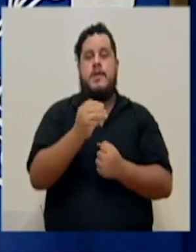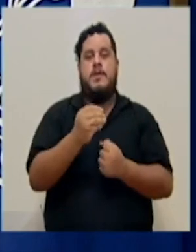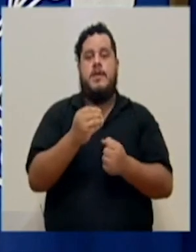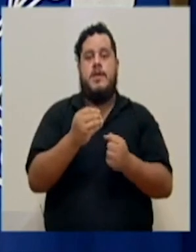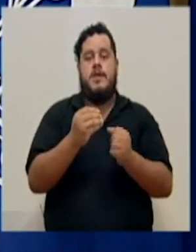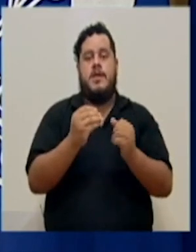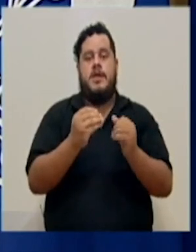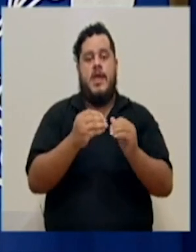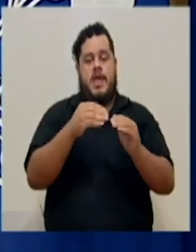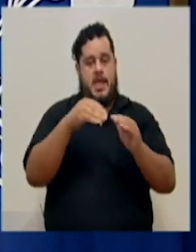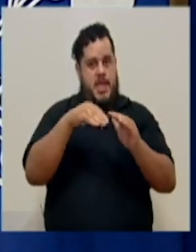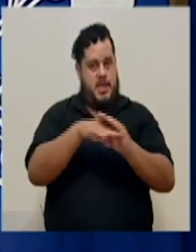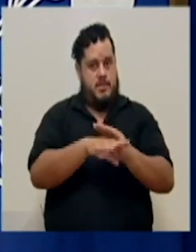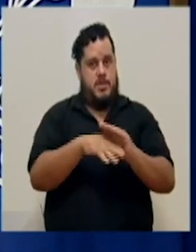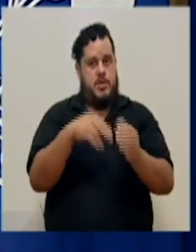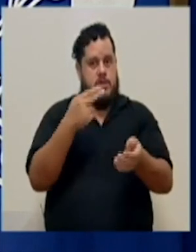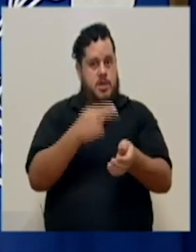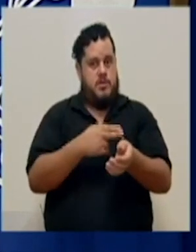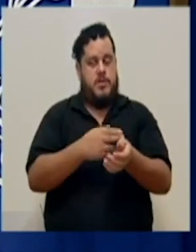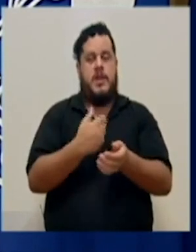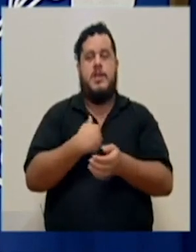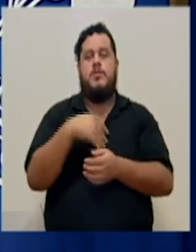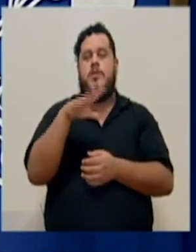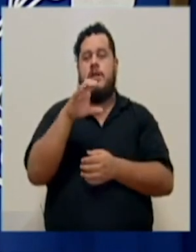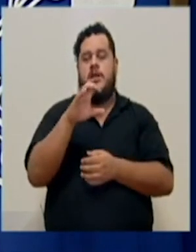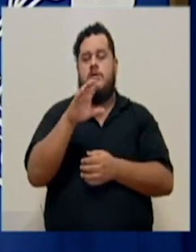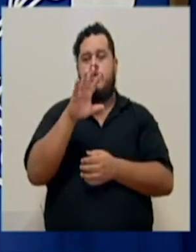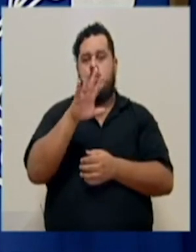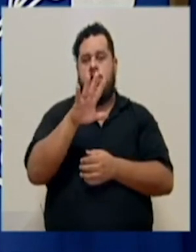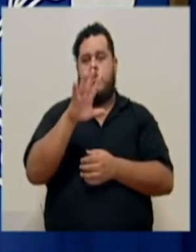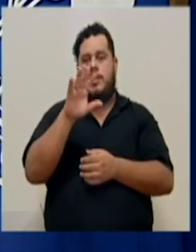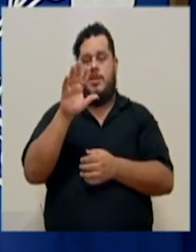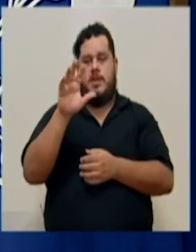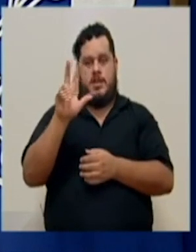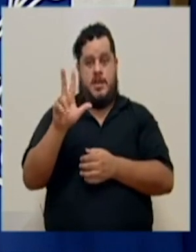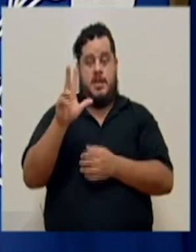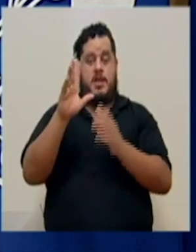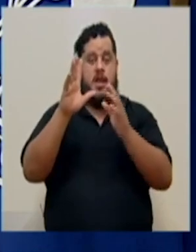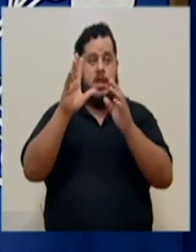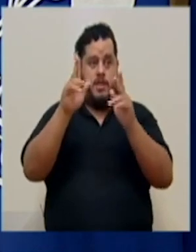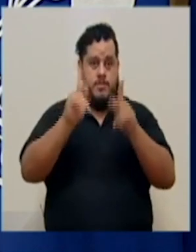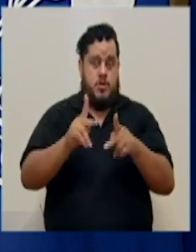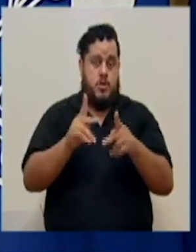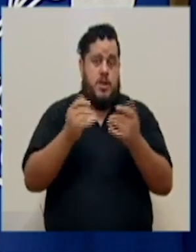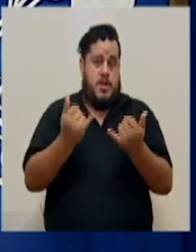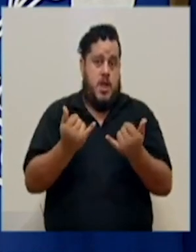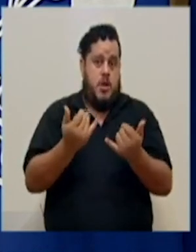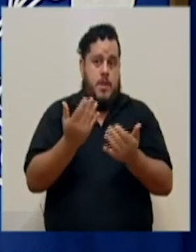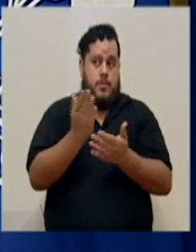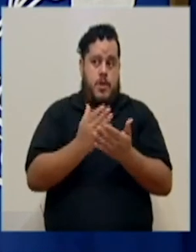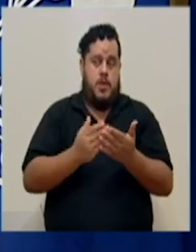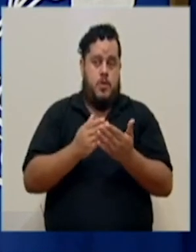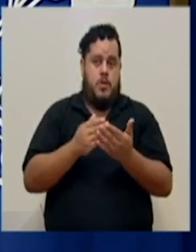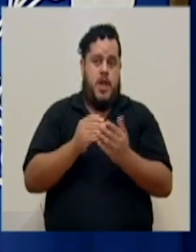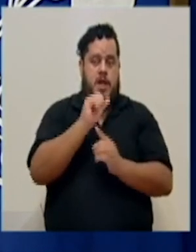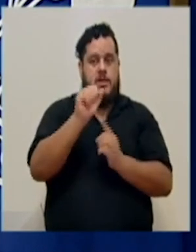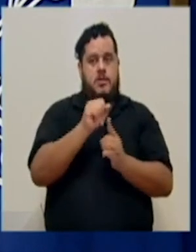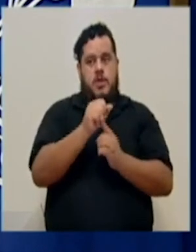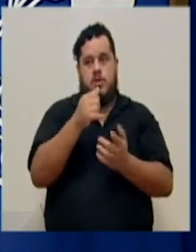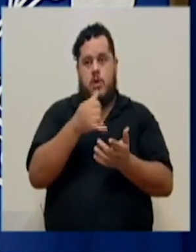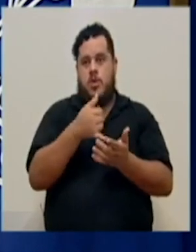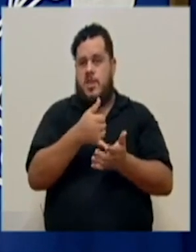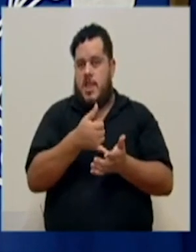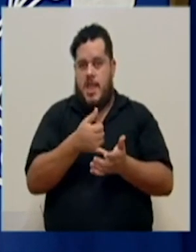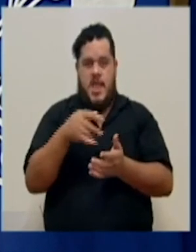hospitalización, tenemos 553 personas que están en este momento por alguna situación de riesgo, por